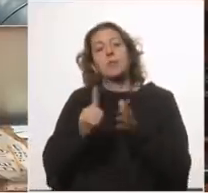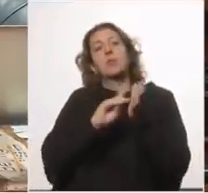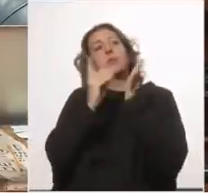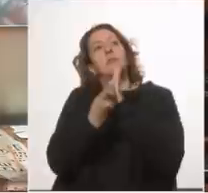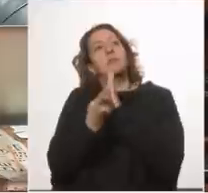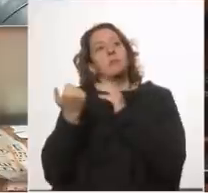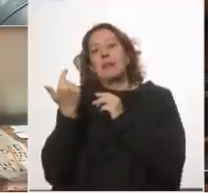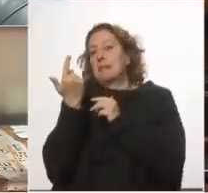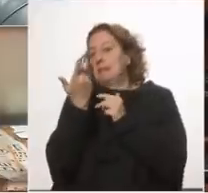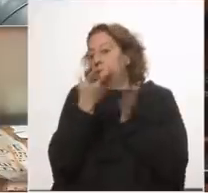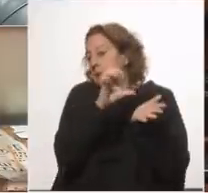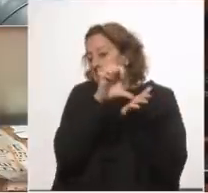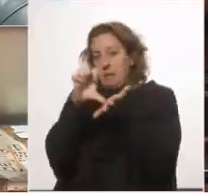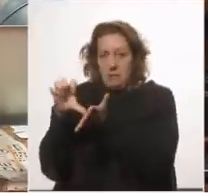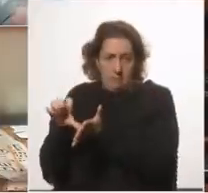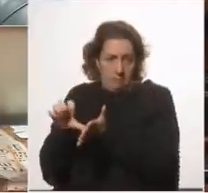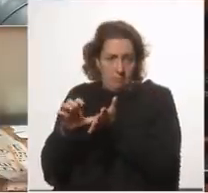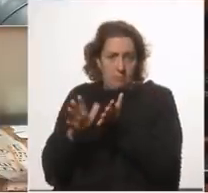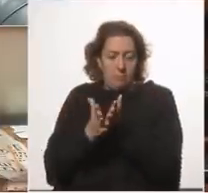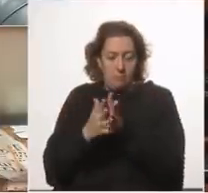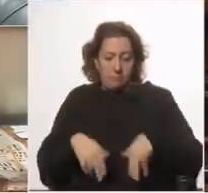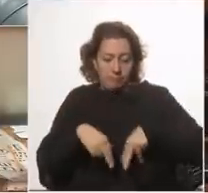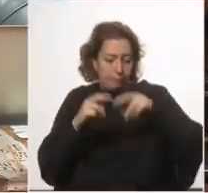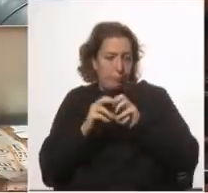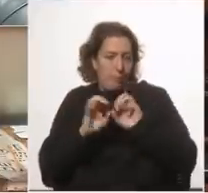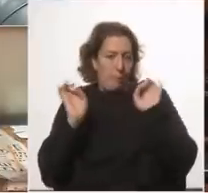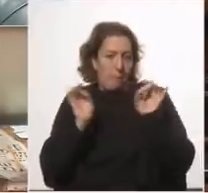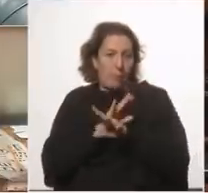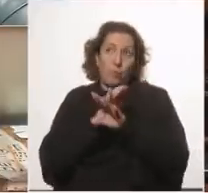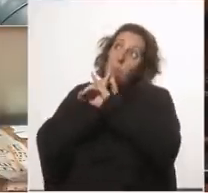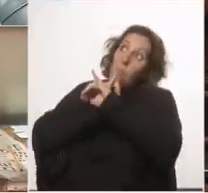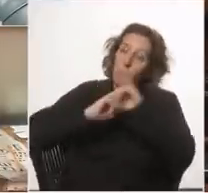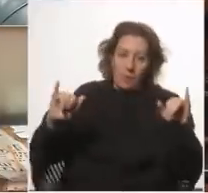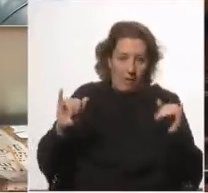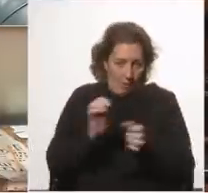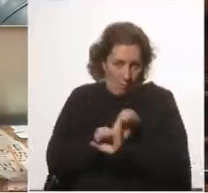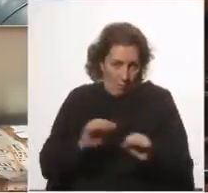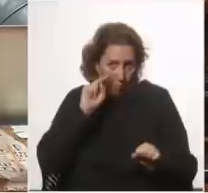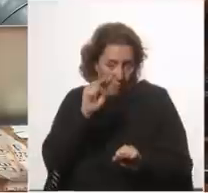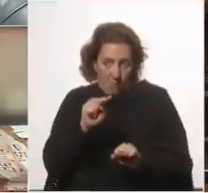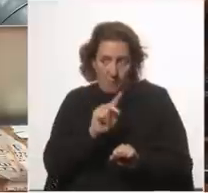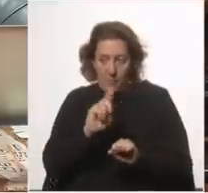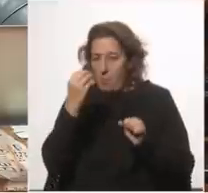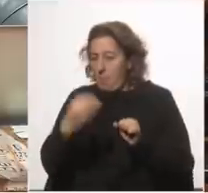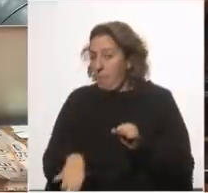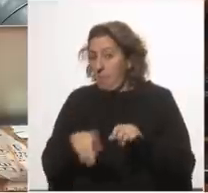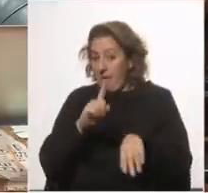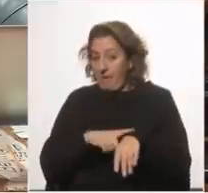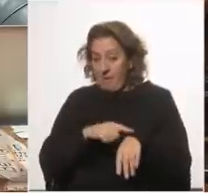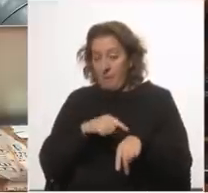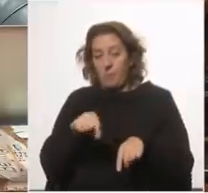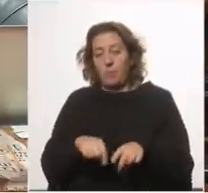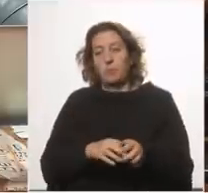conjunto de países el estudio está publicado en una revista arbitrada ustedes lo pueden ver no voy a perder tiempo en esto